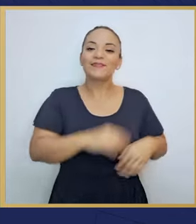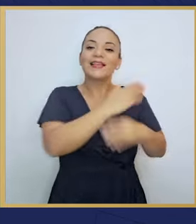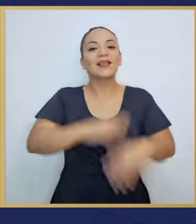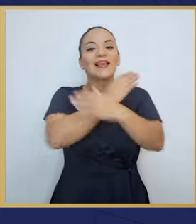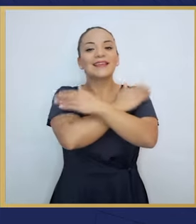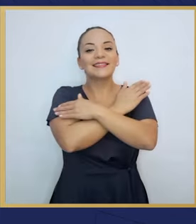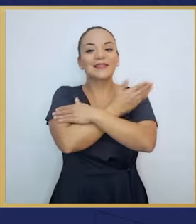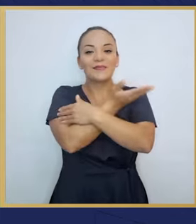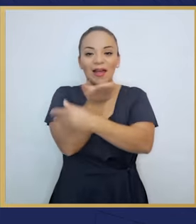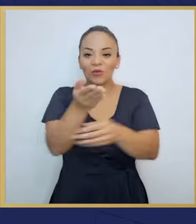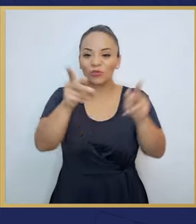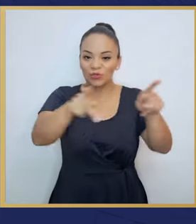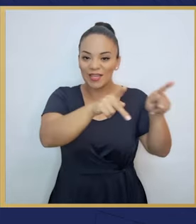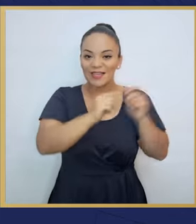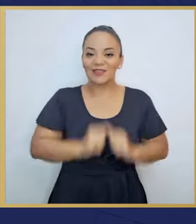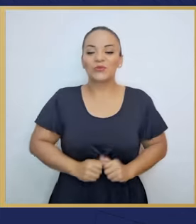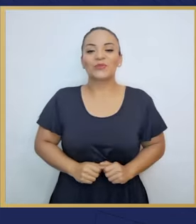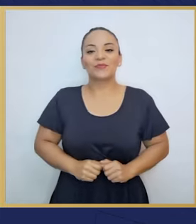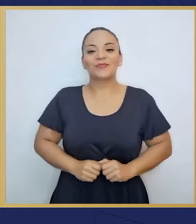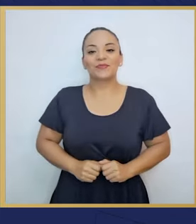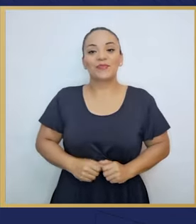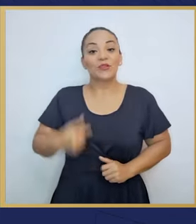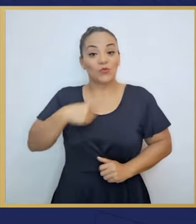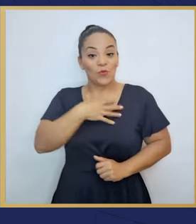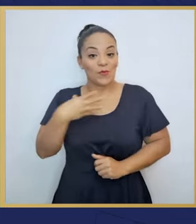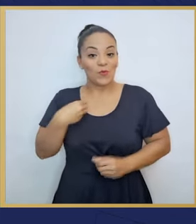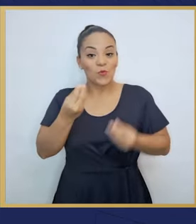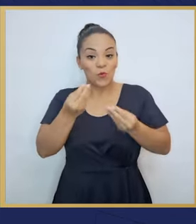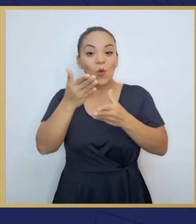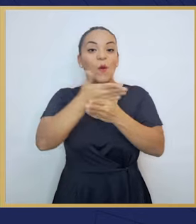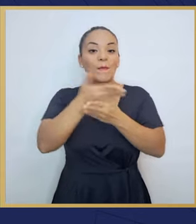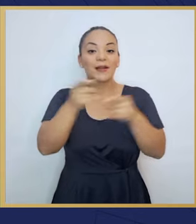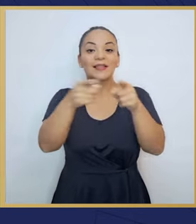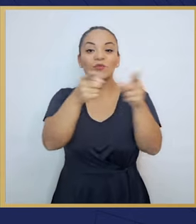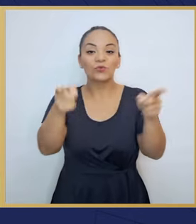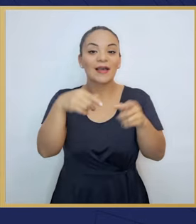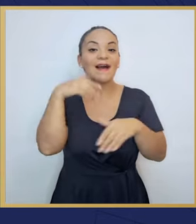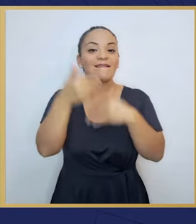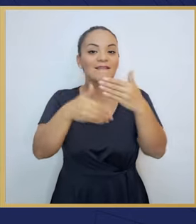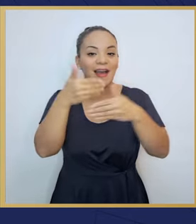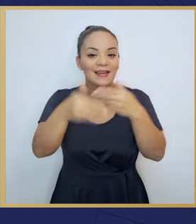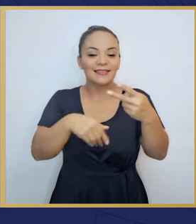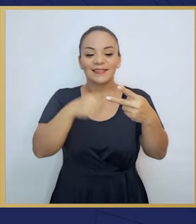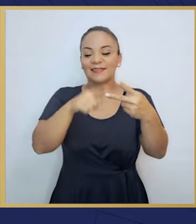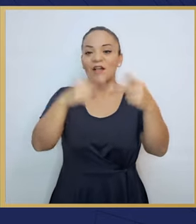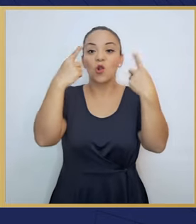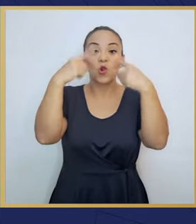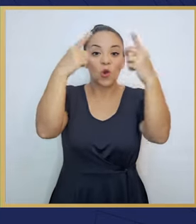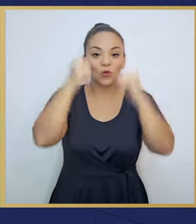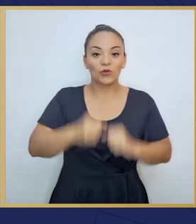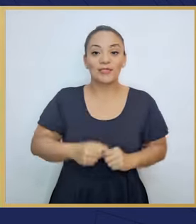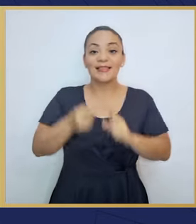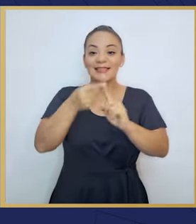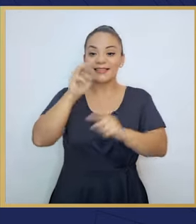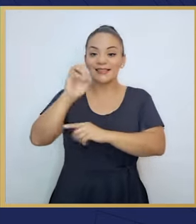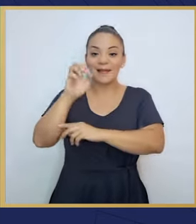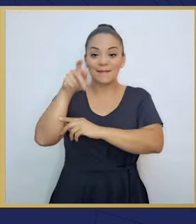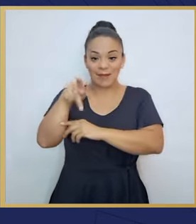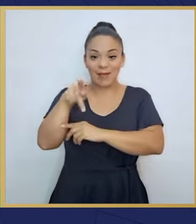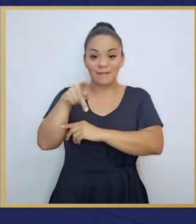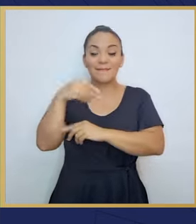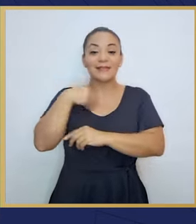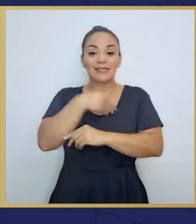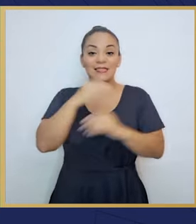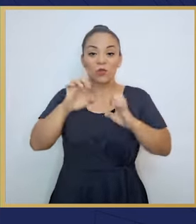patria. Estimados ciudadanos, es con mucho agrado que les compartimos avances y logros que desde el Ministerio de